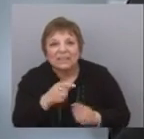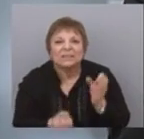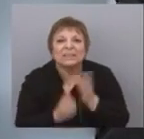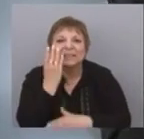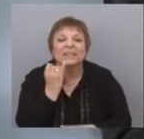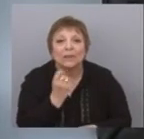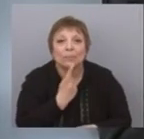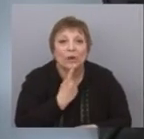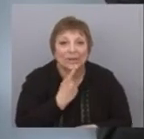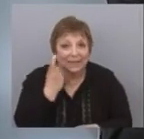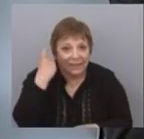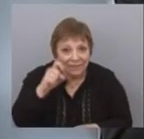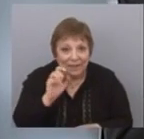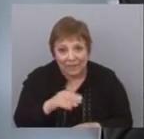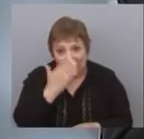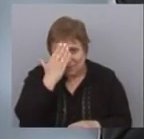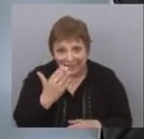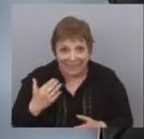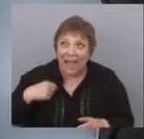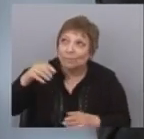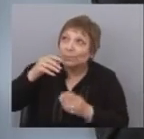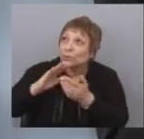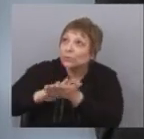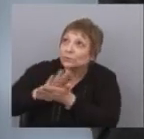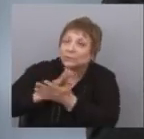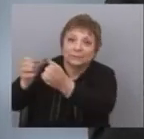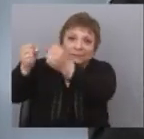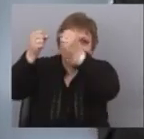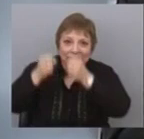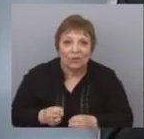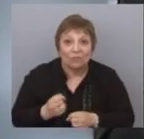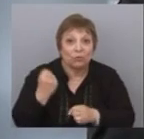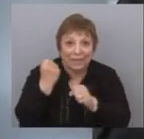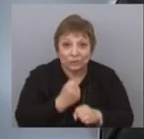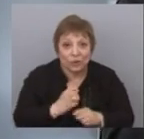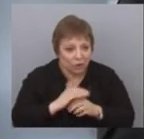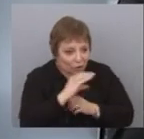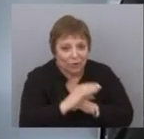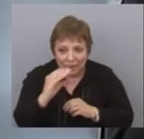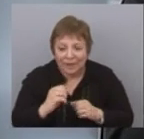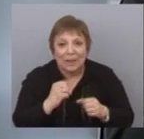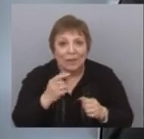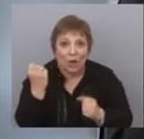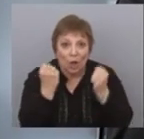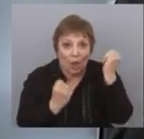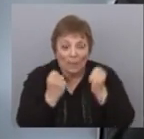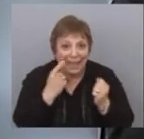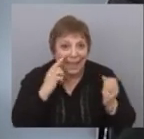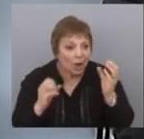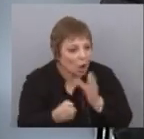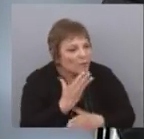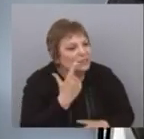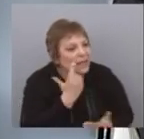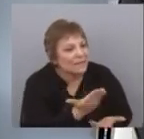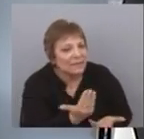como política pública la trajo el Frente Amplio al Uruguay. Y es un rol fundamental que tiene una economía el tema de la innovación hoy en día.